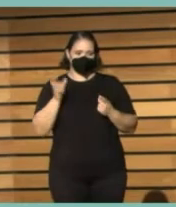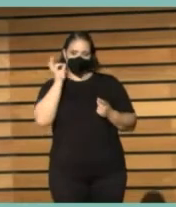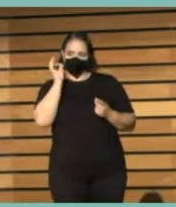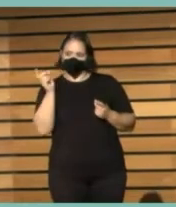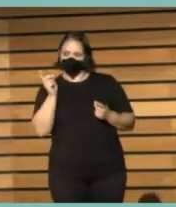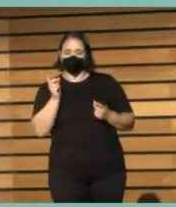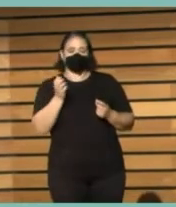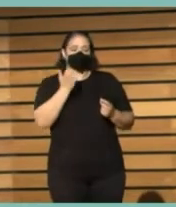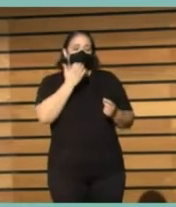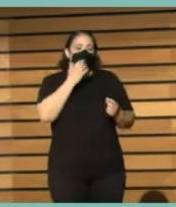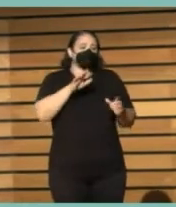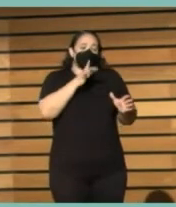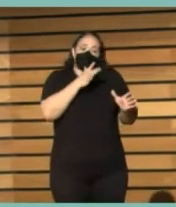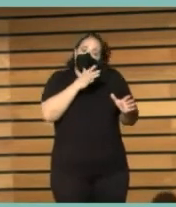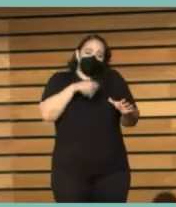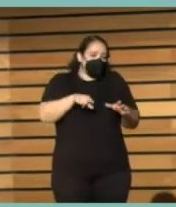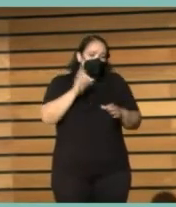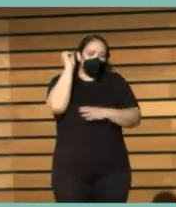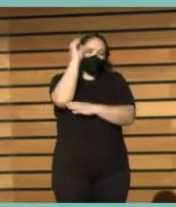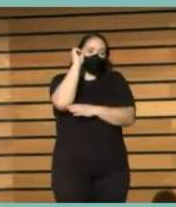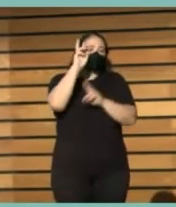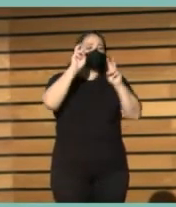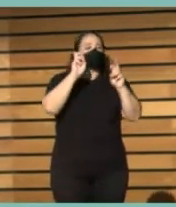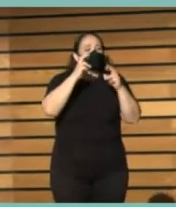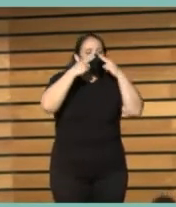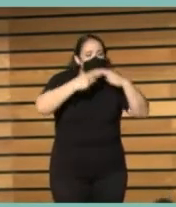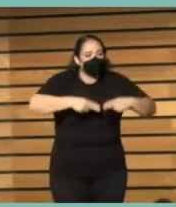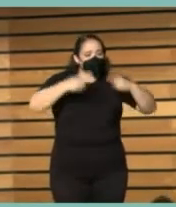Pues, pero es que ahora solo hablamos de las públicas.